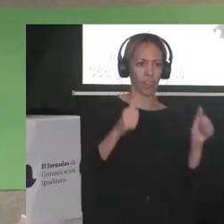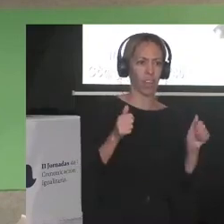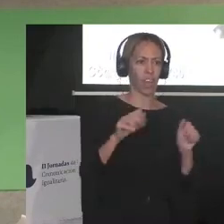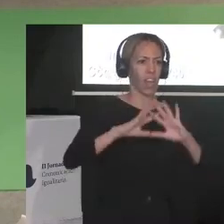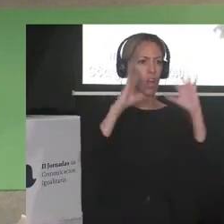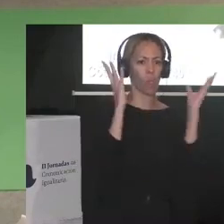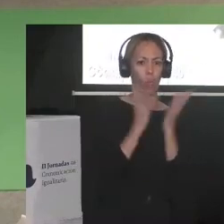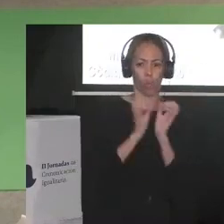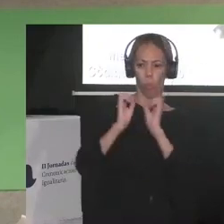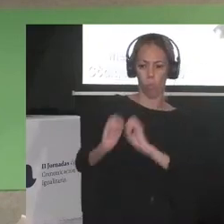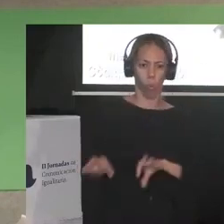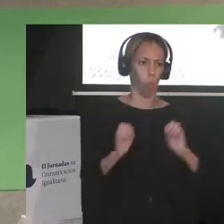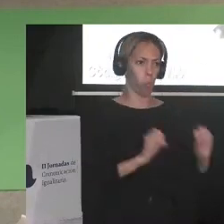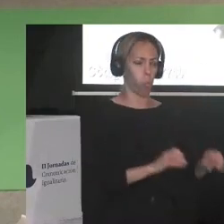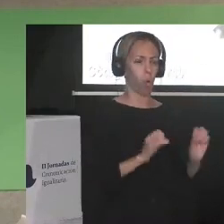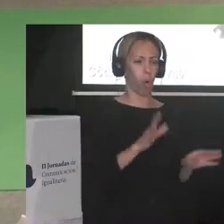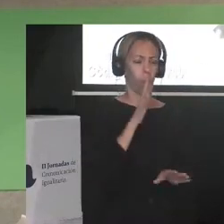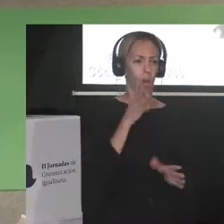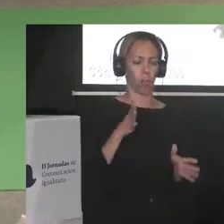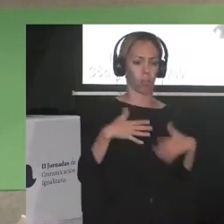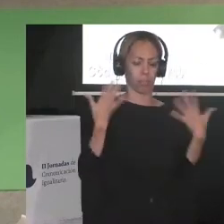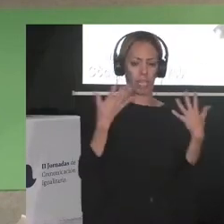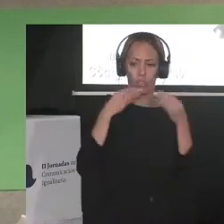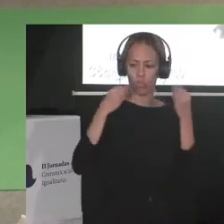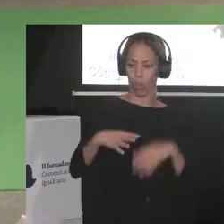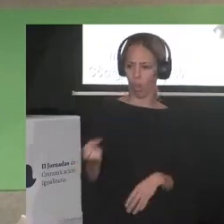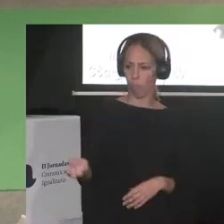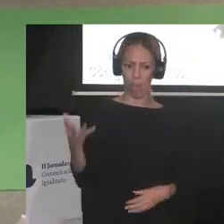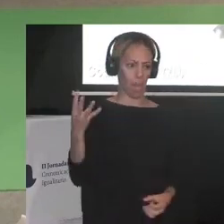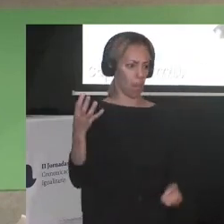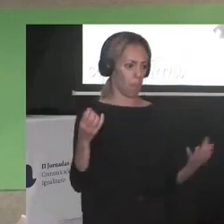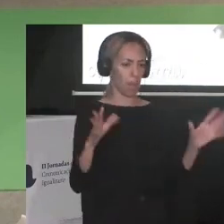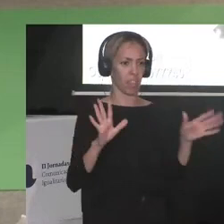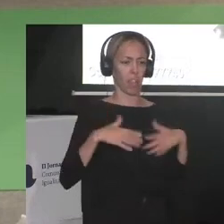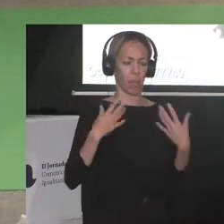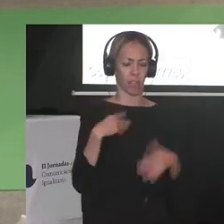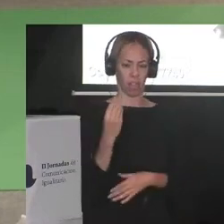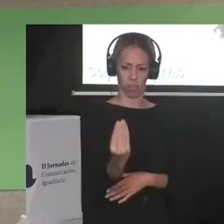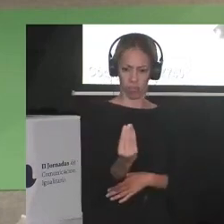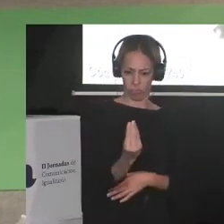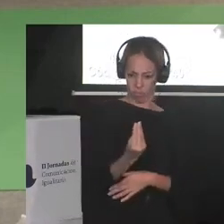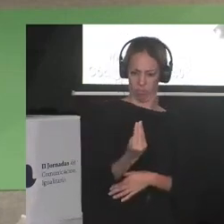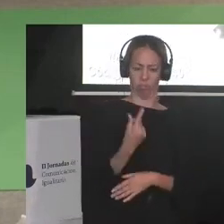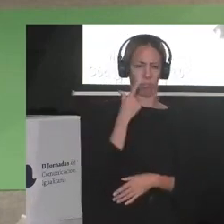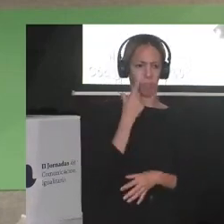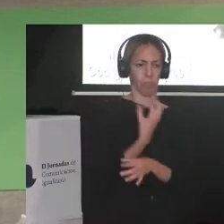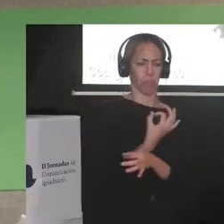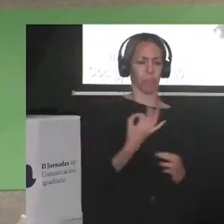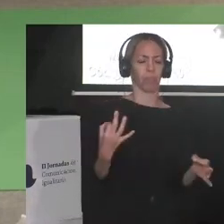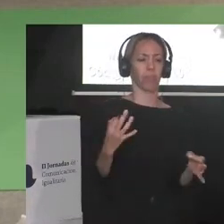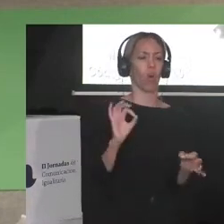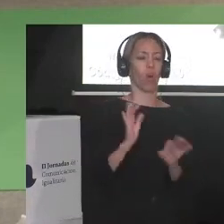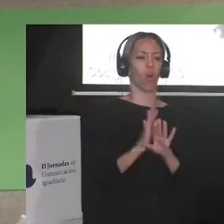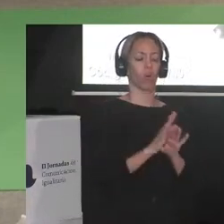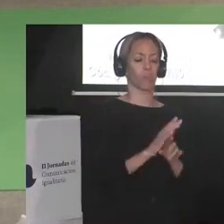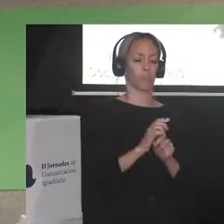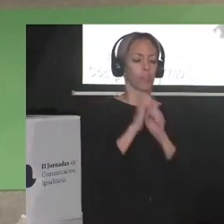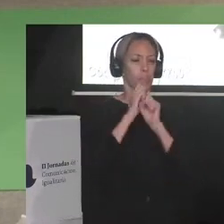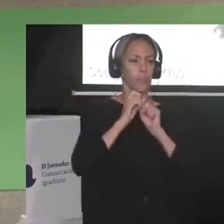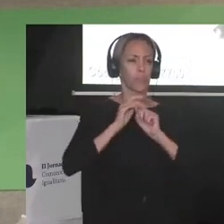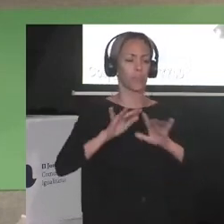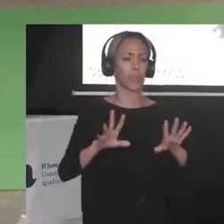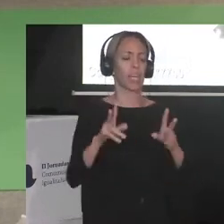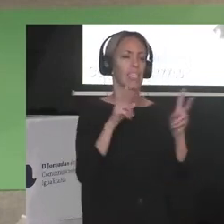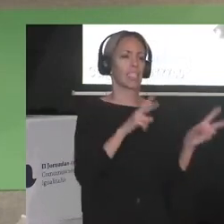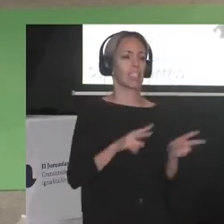global porque simplemente aparecían de la nada y en perfecto estado o una campaña viral de la nueva